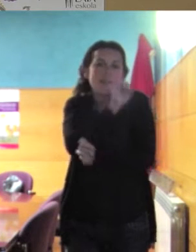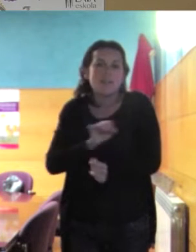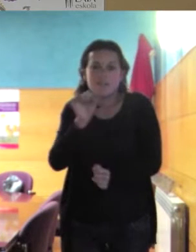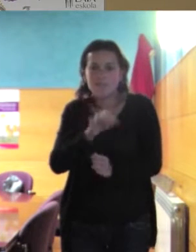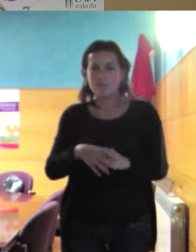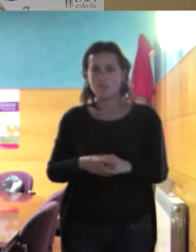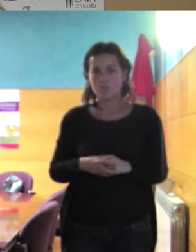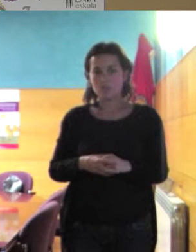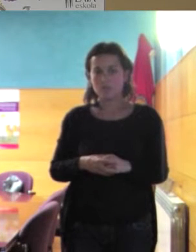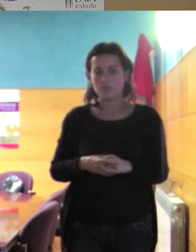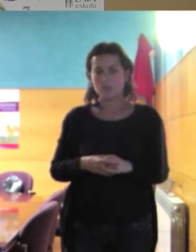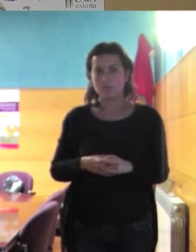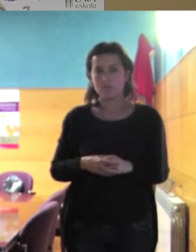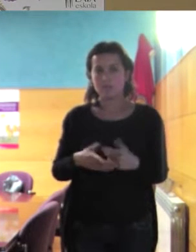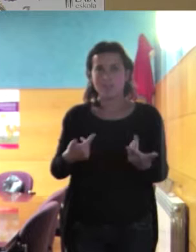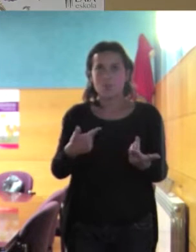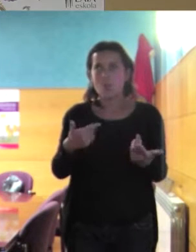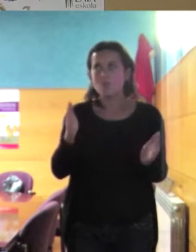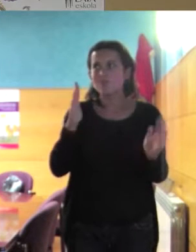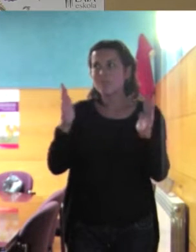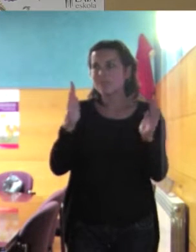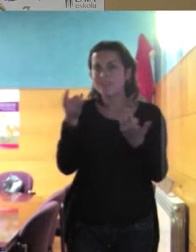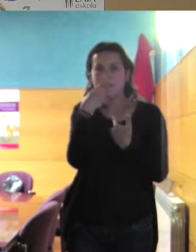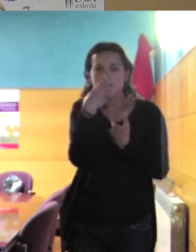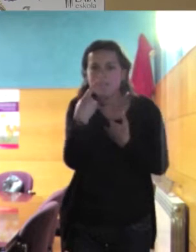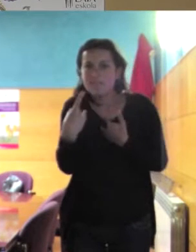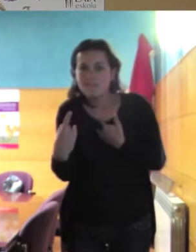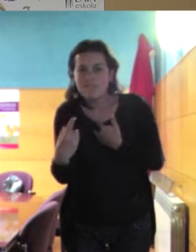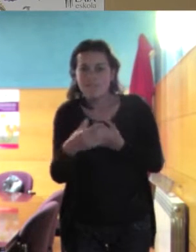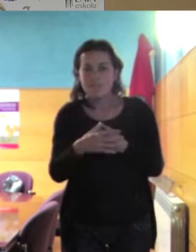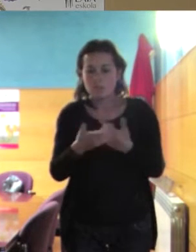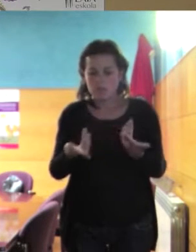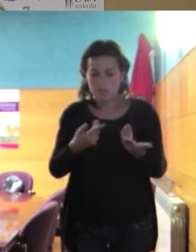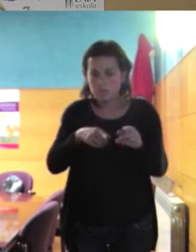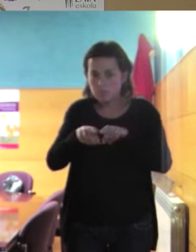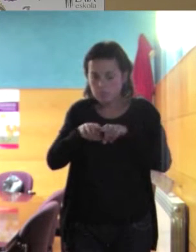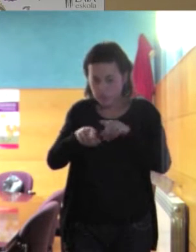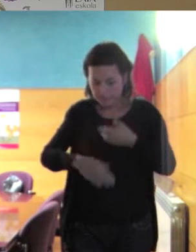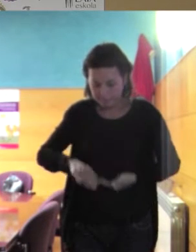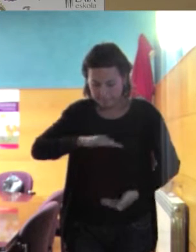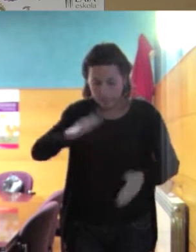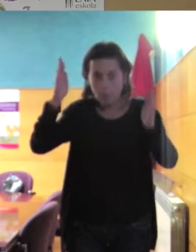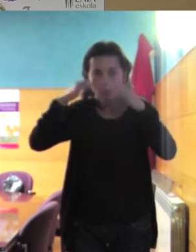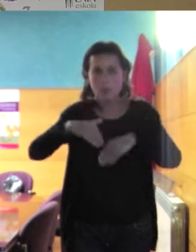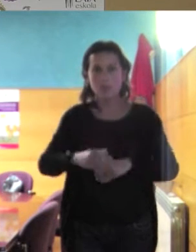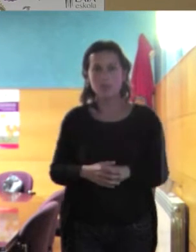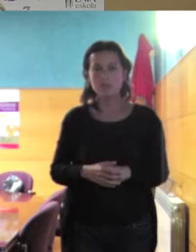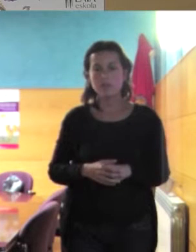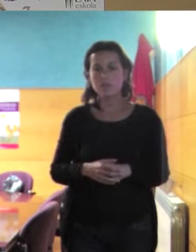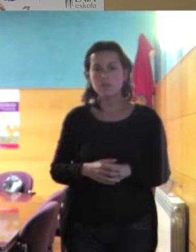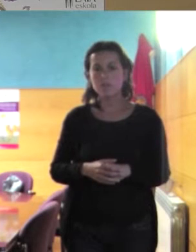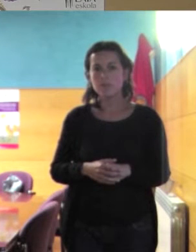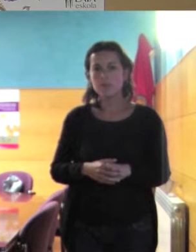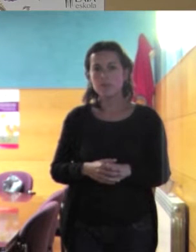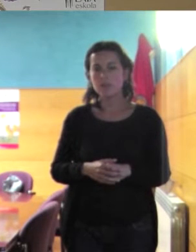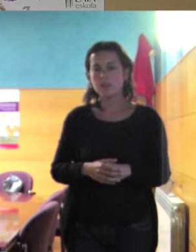Entonces, bueno, pues es una fase de enamoramiento, si queremos, pero aquí nos falta la capacidad crítica y, sobre todo, también a veces eso